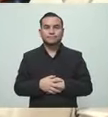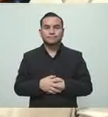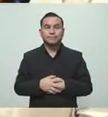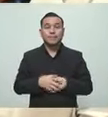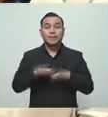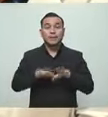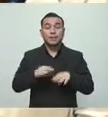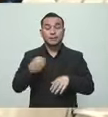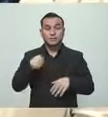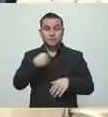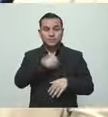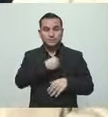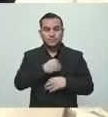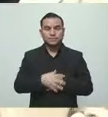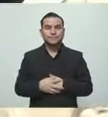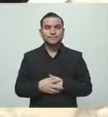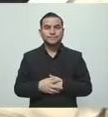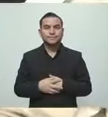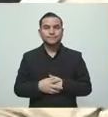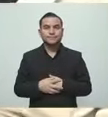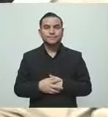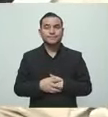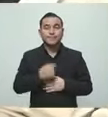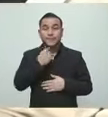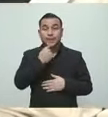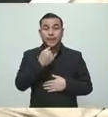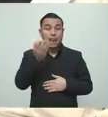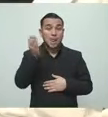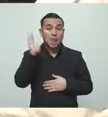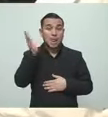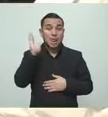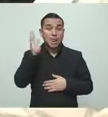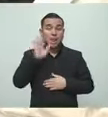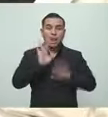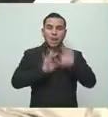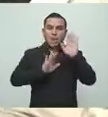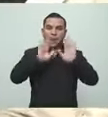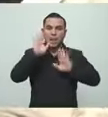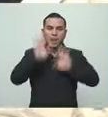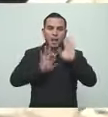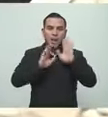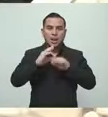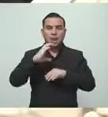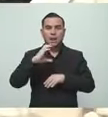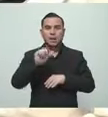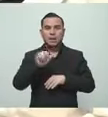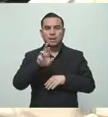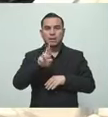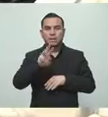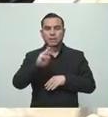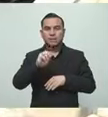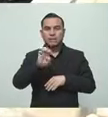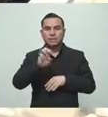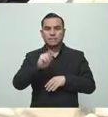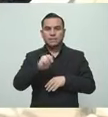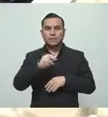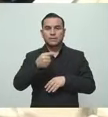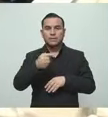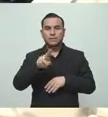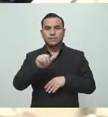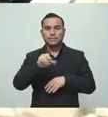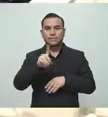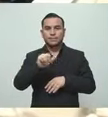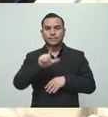Gracias, doctor. Le vamos a dejar también la participación a Carmen Guadalupe Melara para que nos